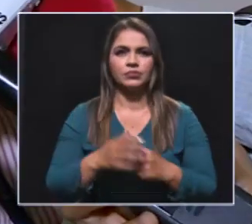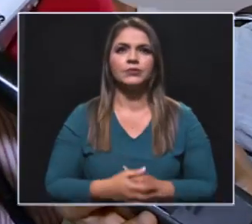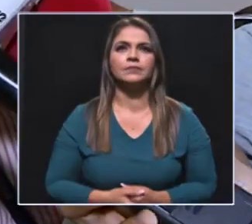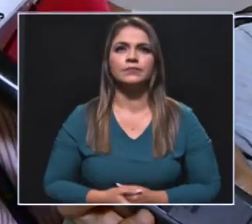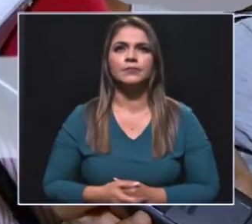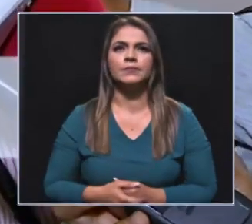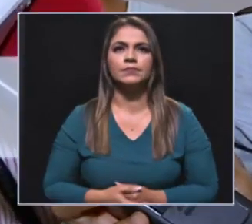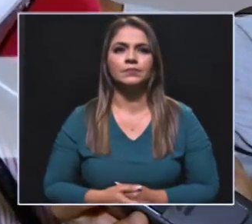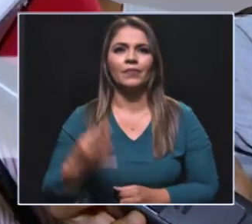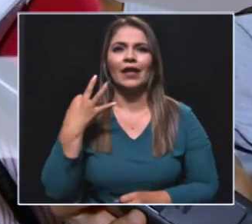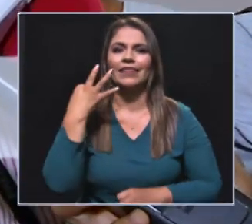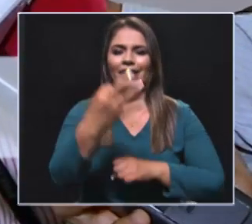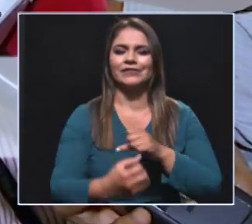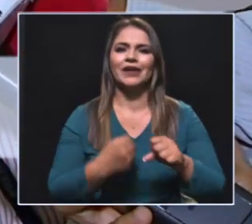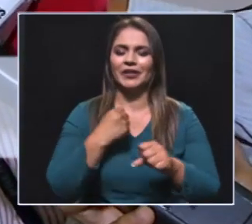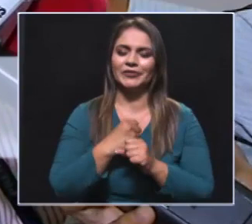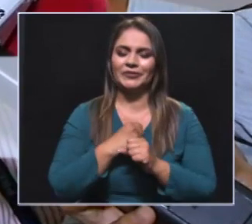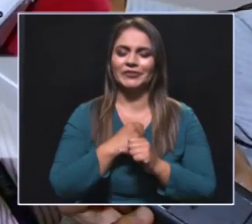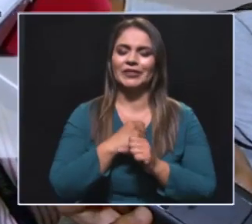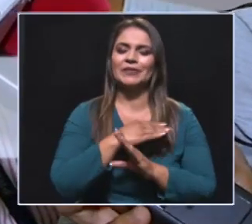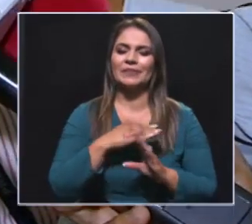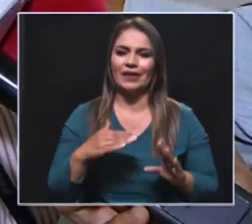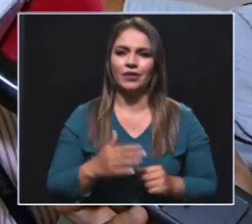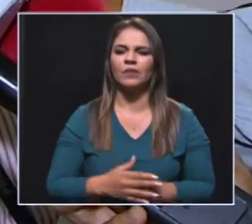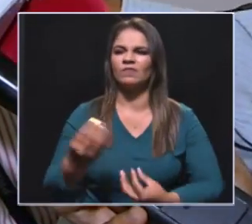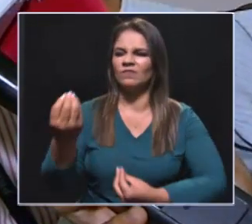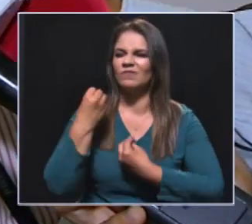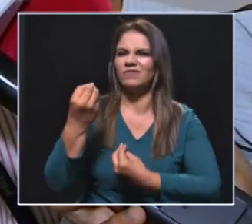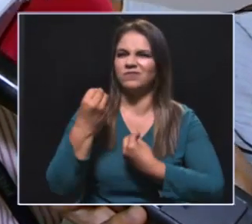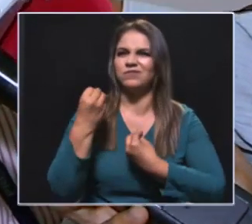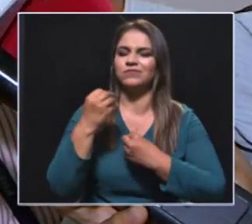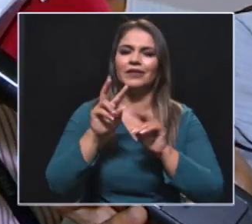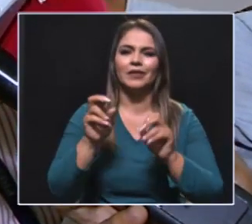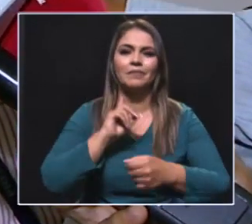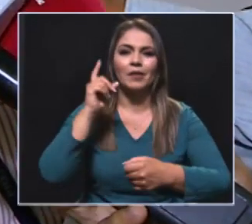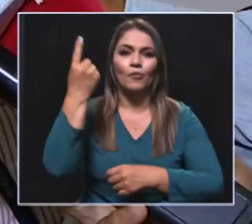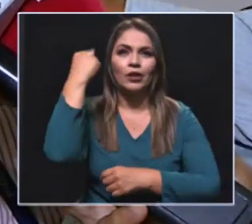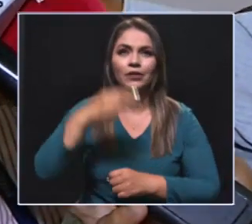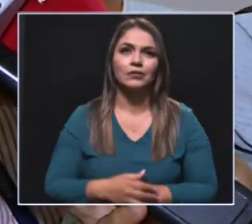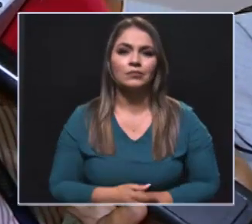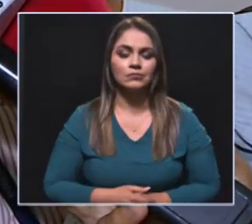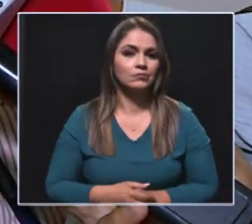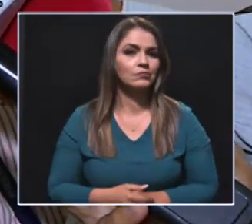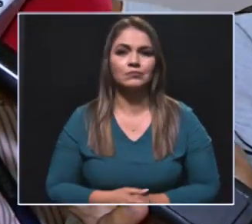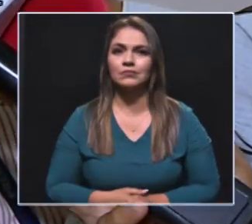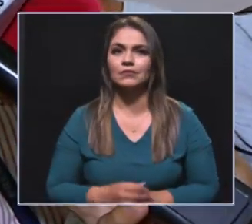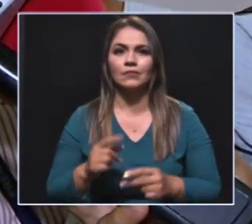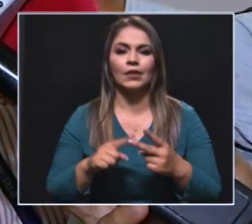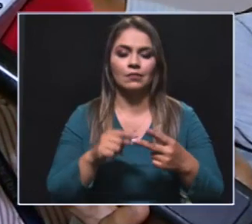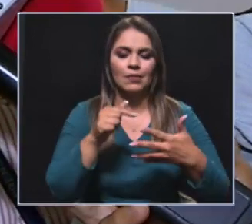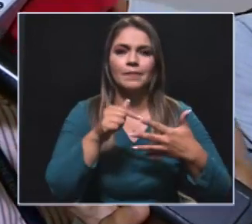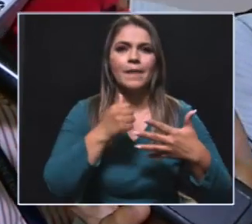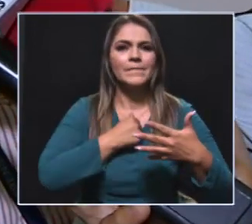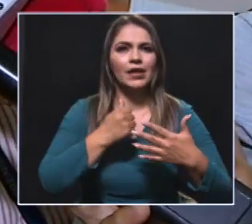Durante tres años y medio se formaron en todo el quehacer político, no solamente en marketing, los primeros módulos fueron